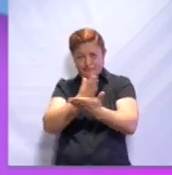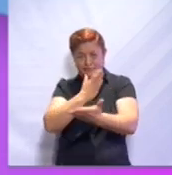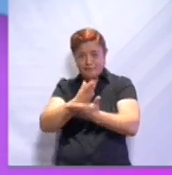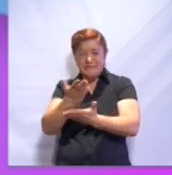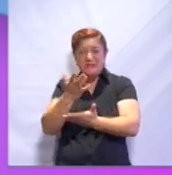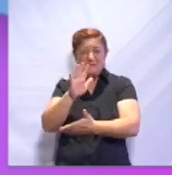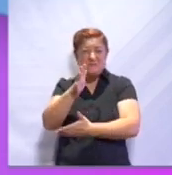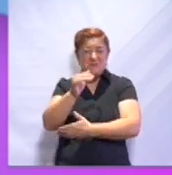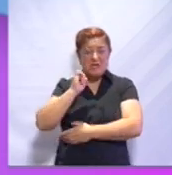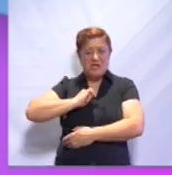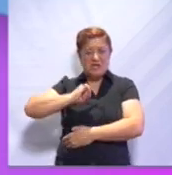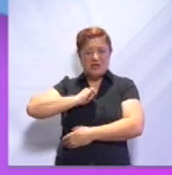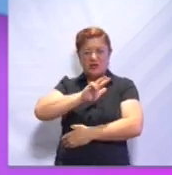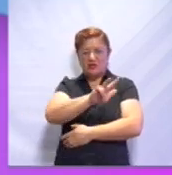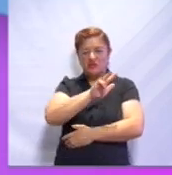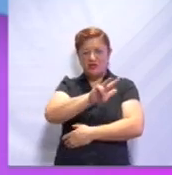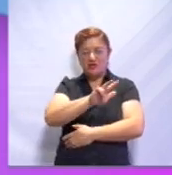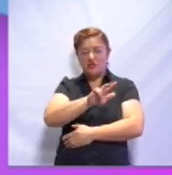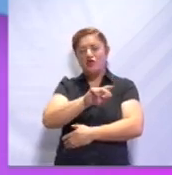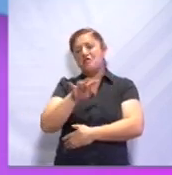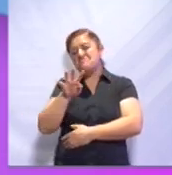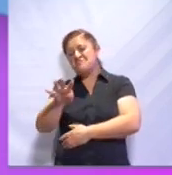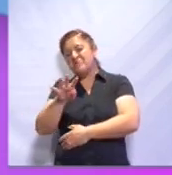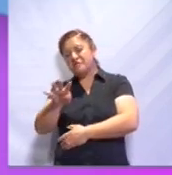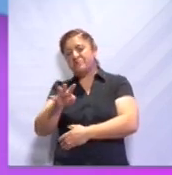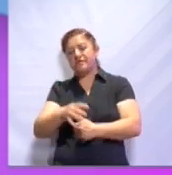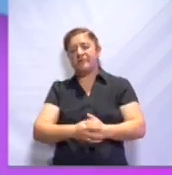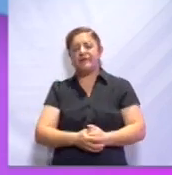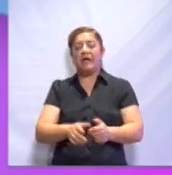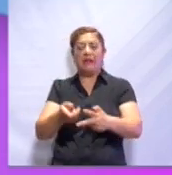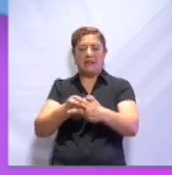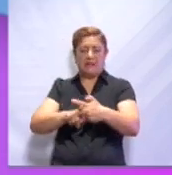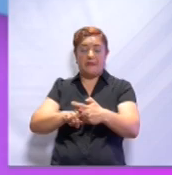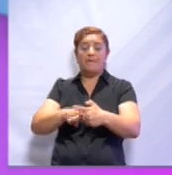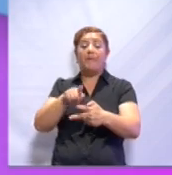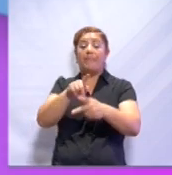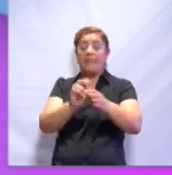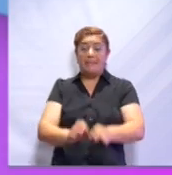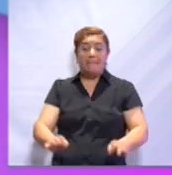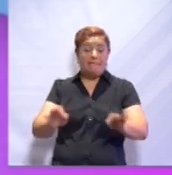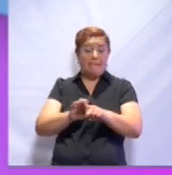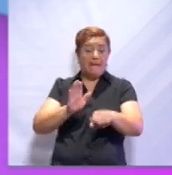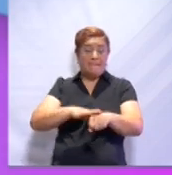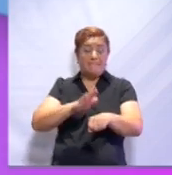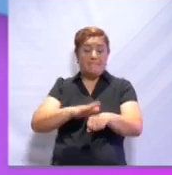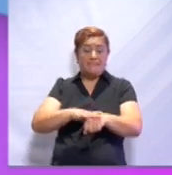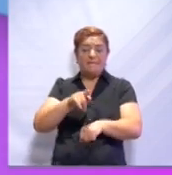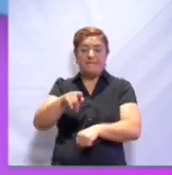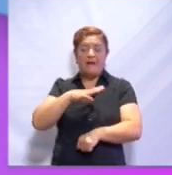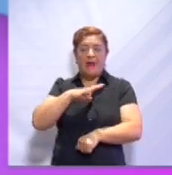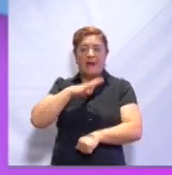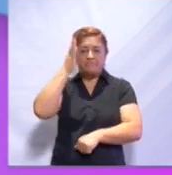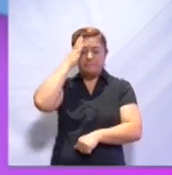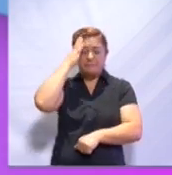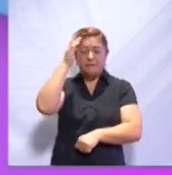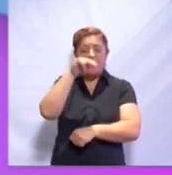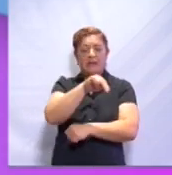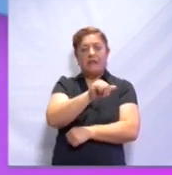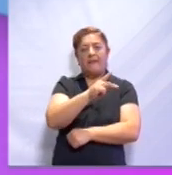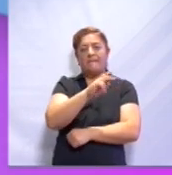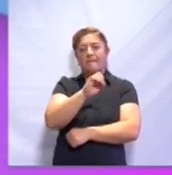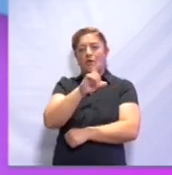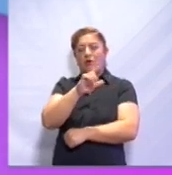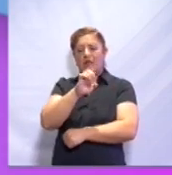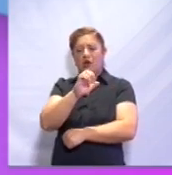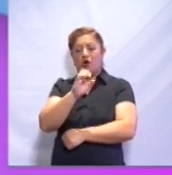siglo XVIII y principios del siglo XIX. Y el más importante dentro de ellos es el imperio de Napoleón Bonaparte,